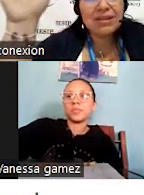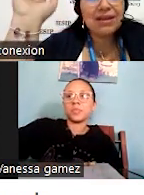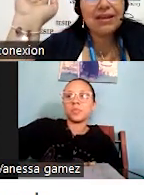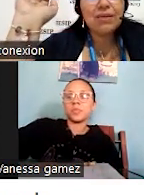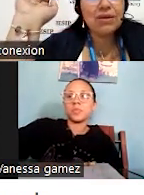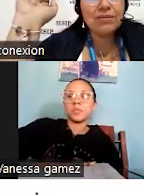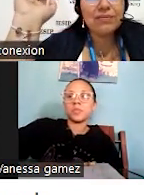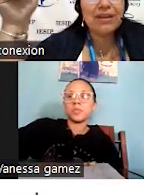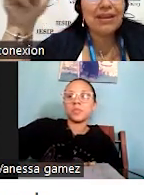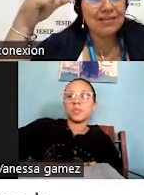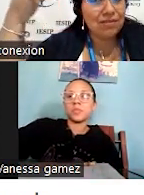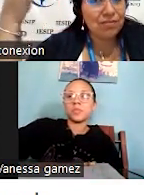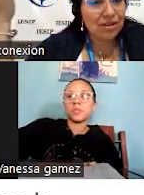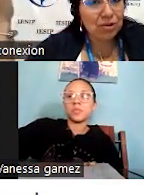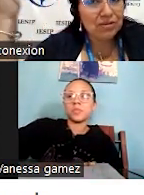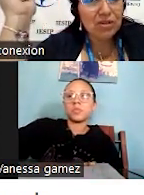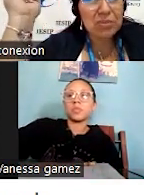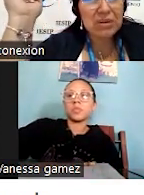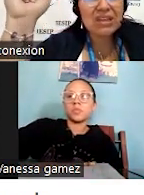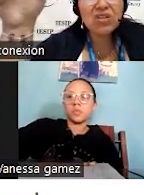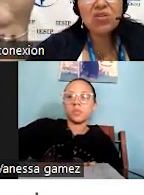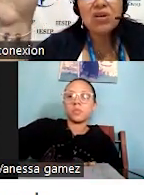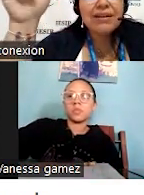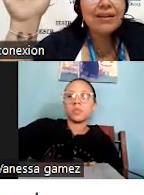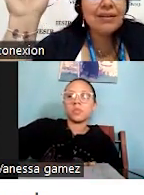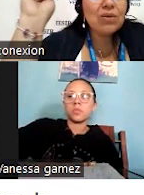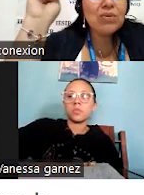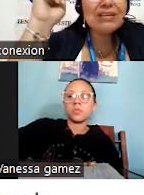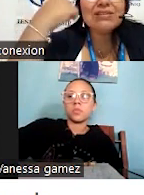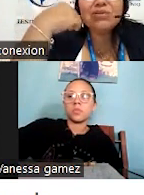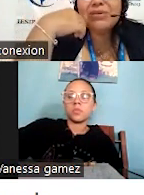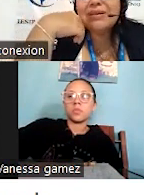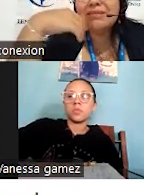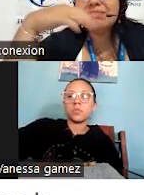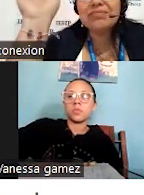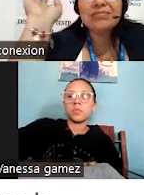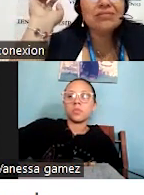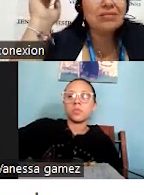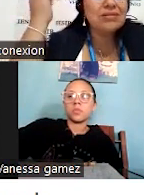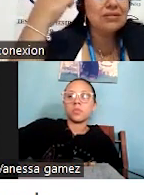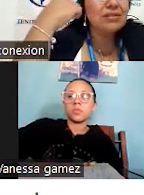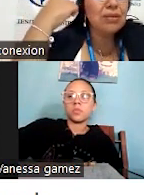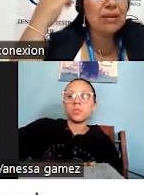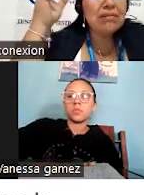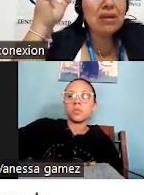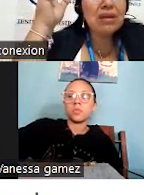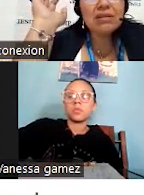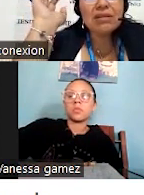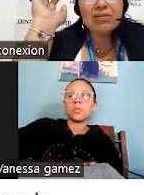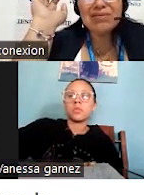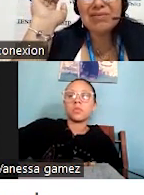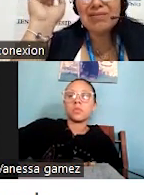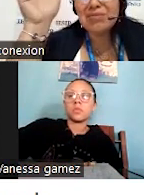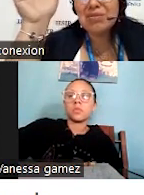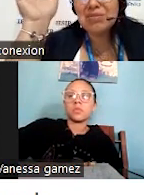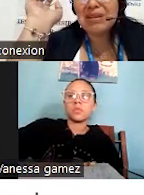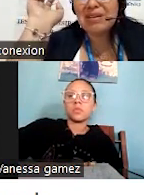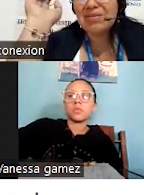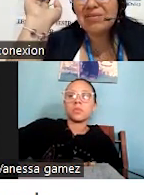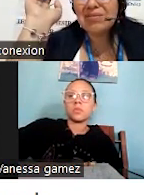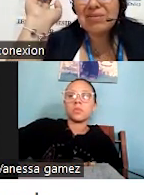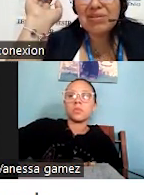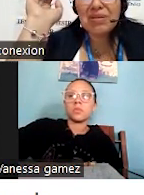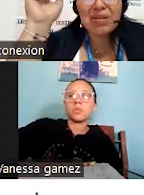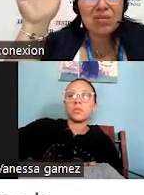no, no, no hace nada que ver. Y se fue, puede ser la otra parte. No, esta es una asesora que, ni pendiente, eso no, no,